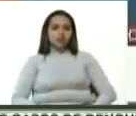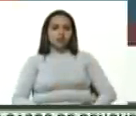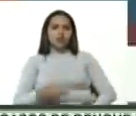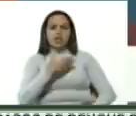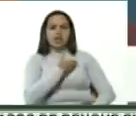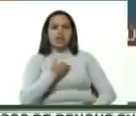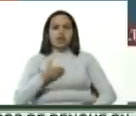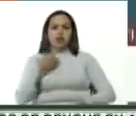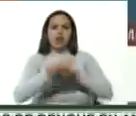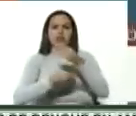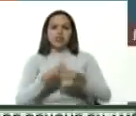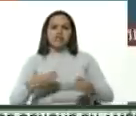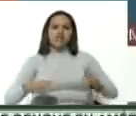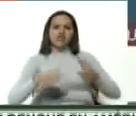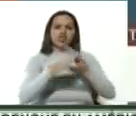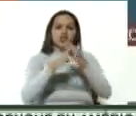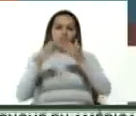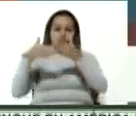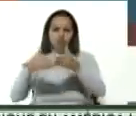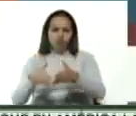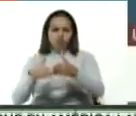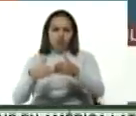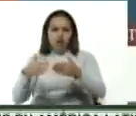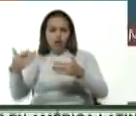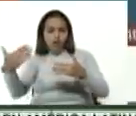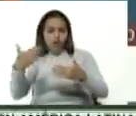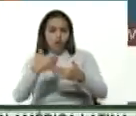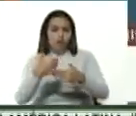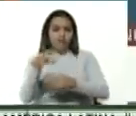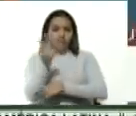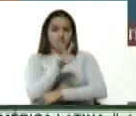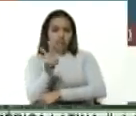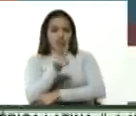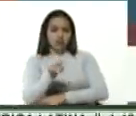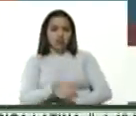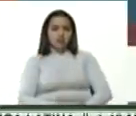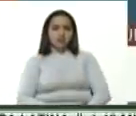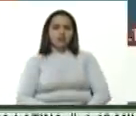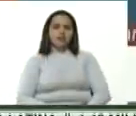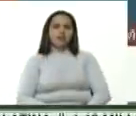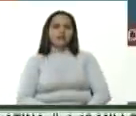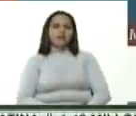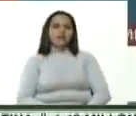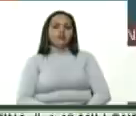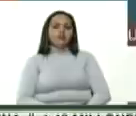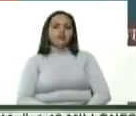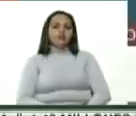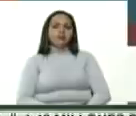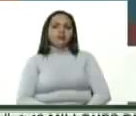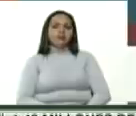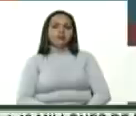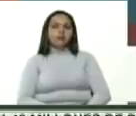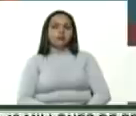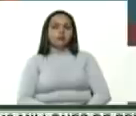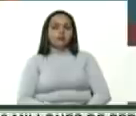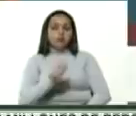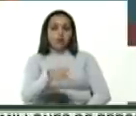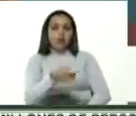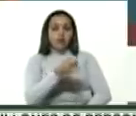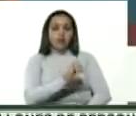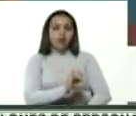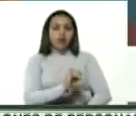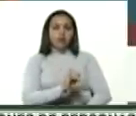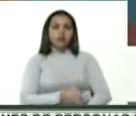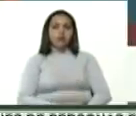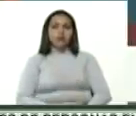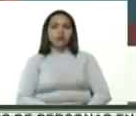querido ejercer un bloqueo naval, un bloqueo petrolero, contra la República Bolivariana de Venezuela. Aquí está entonces,